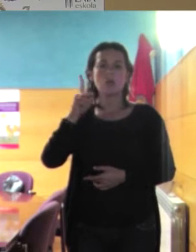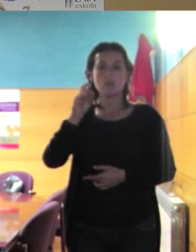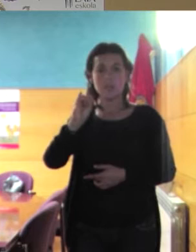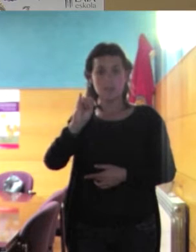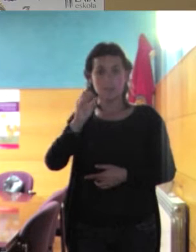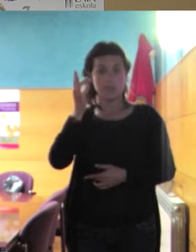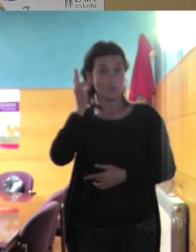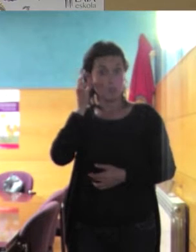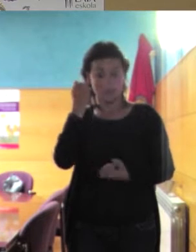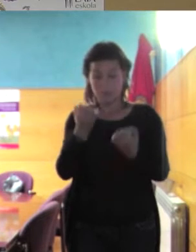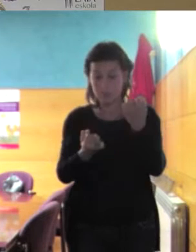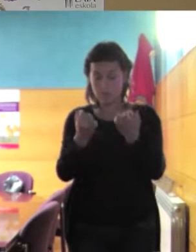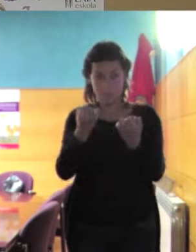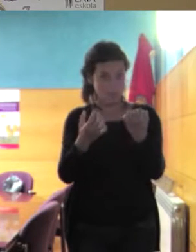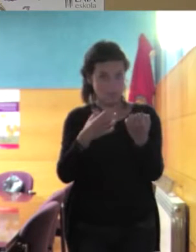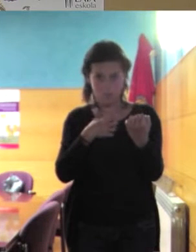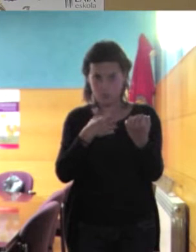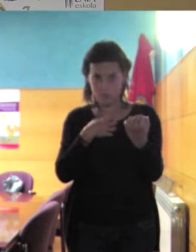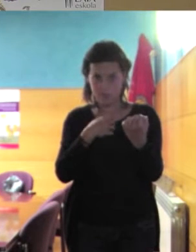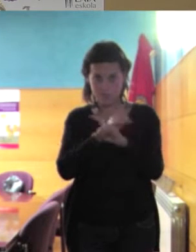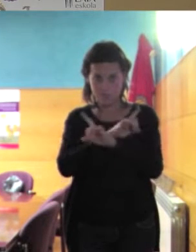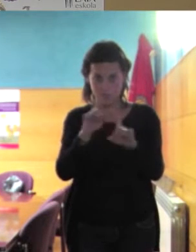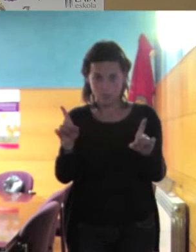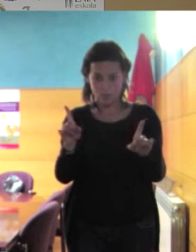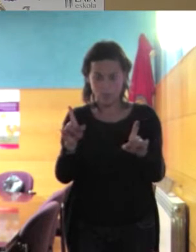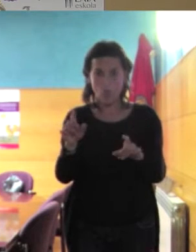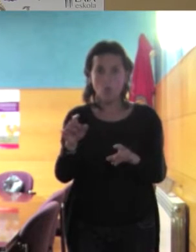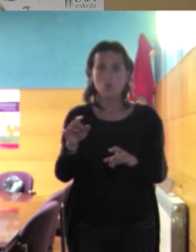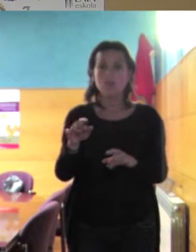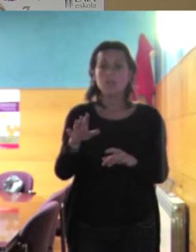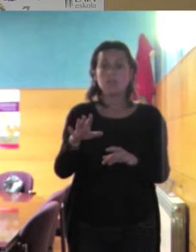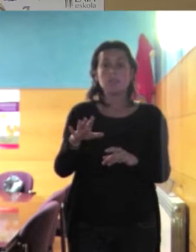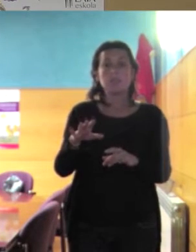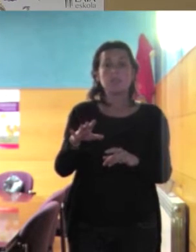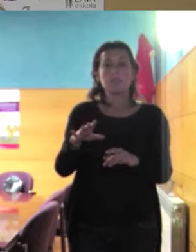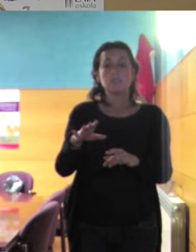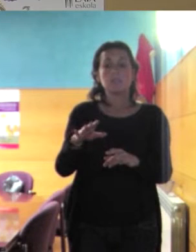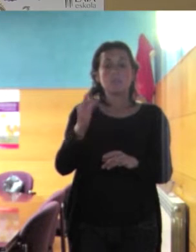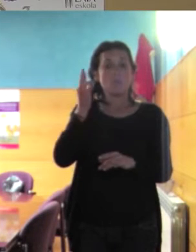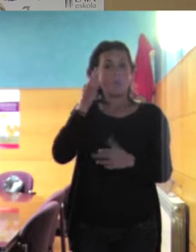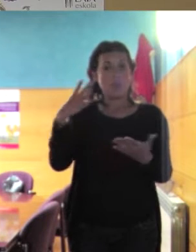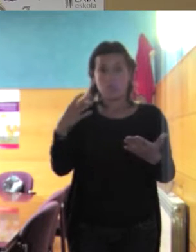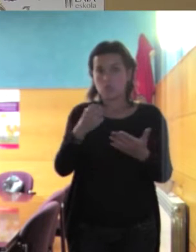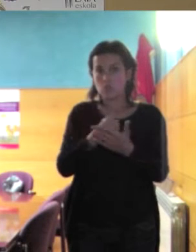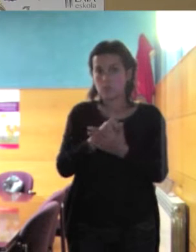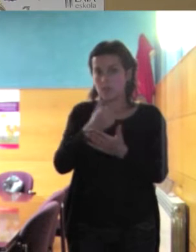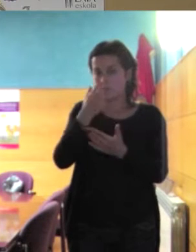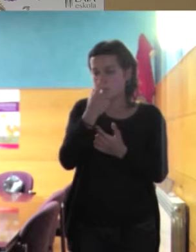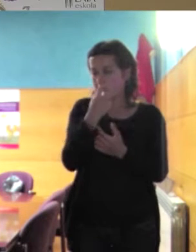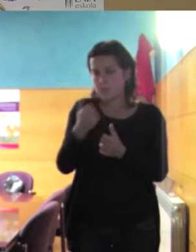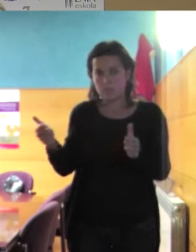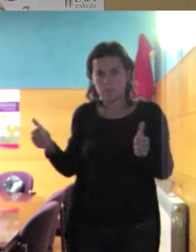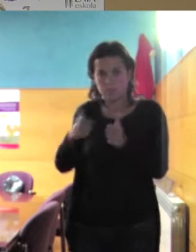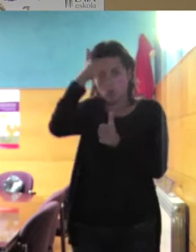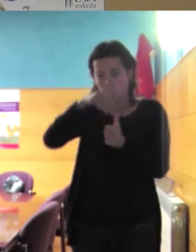conducir un coche y donde necesitan el permiso de un guardián tienen que todas tienen un varón guardián sin cuyo permiso